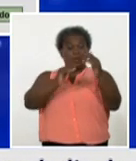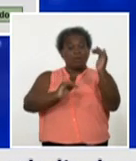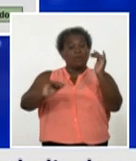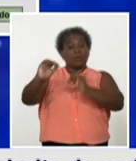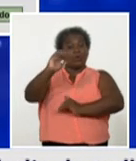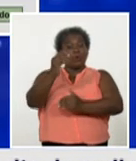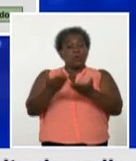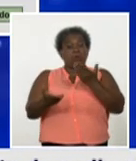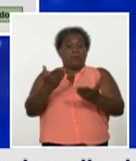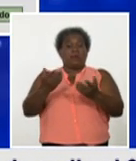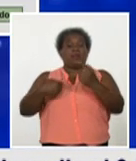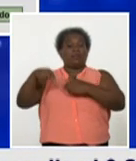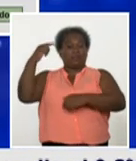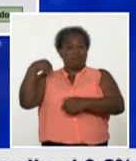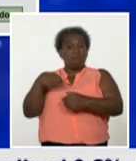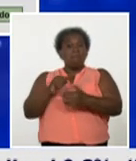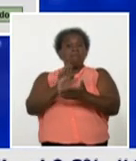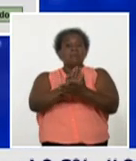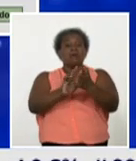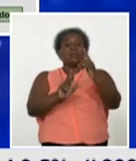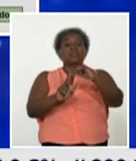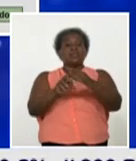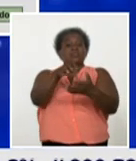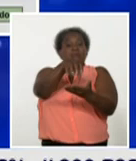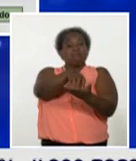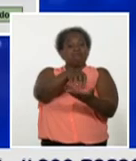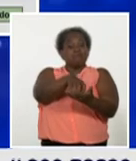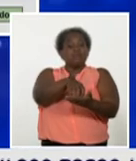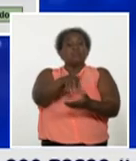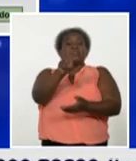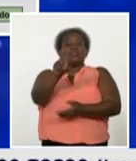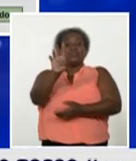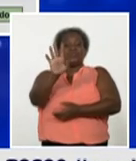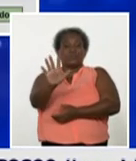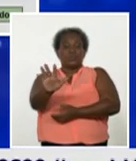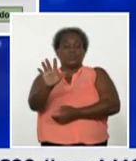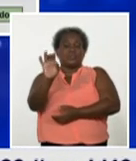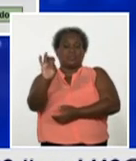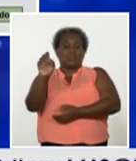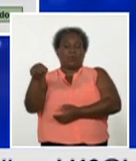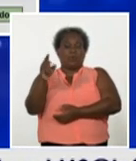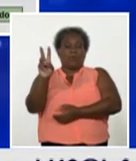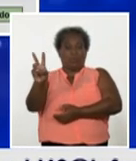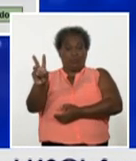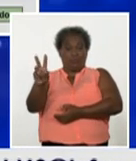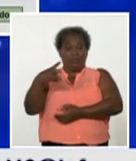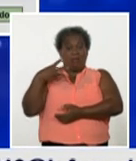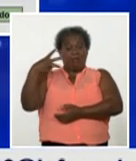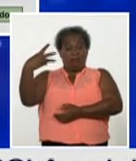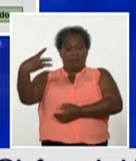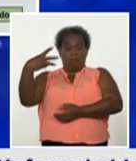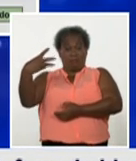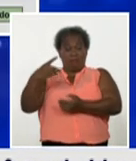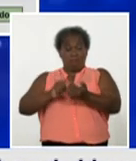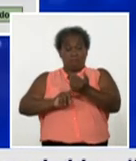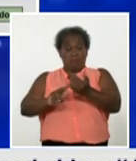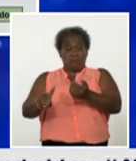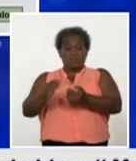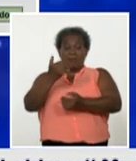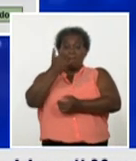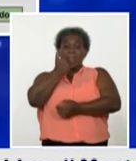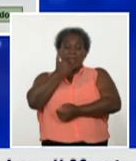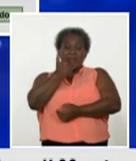día de ayer y matanza con 157 coma 2 pues son las provincias con mayores tasas de incidencia